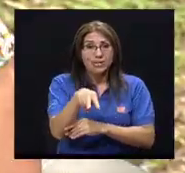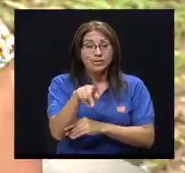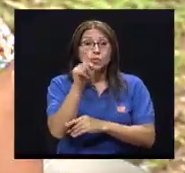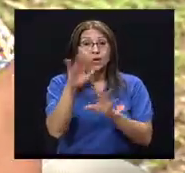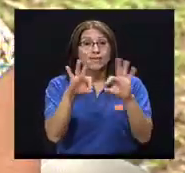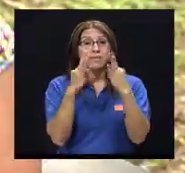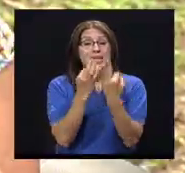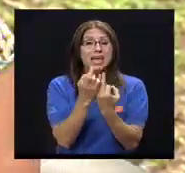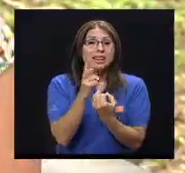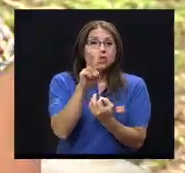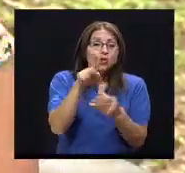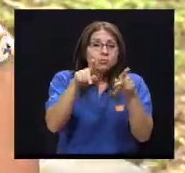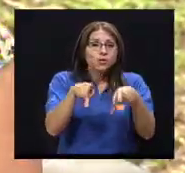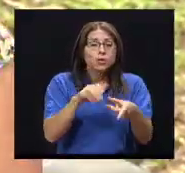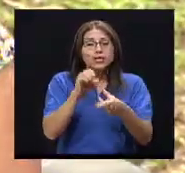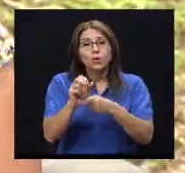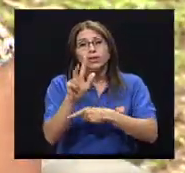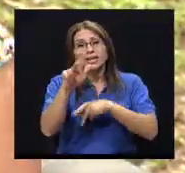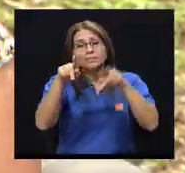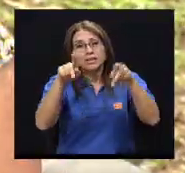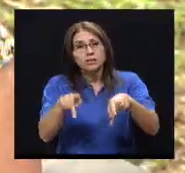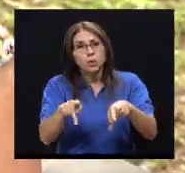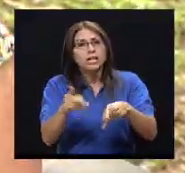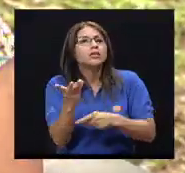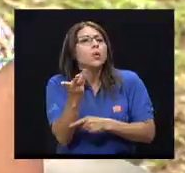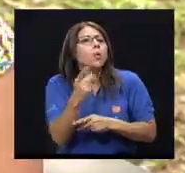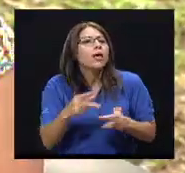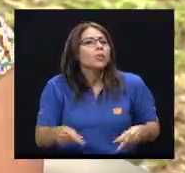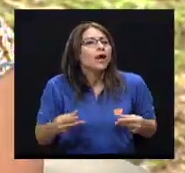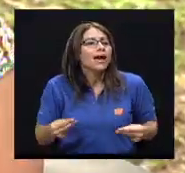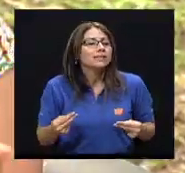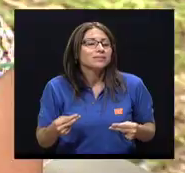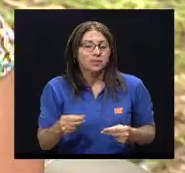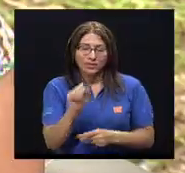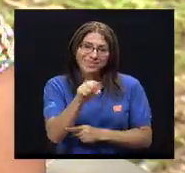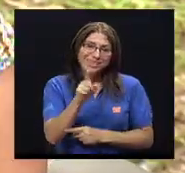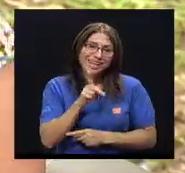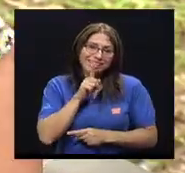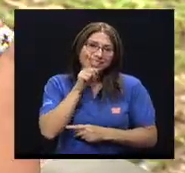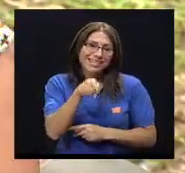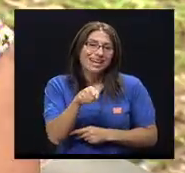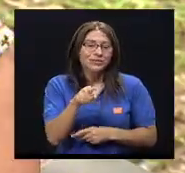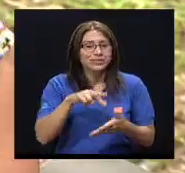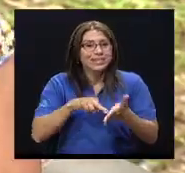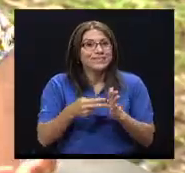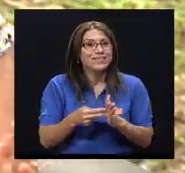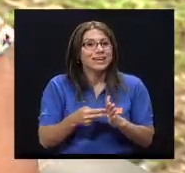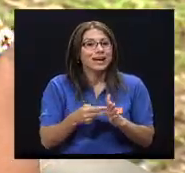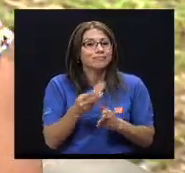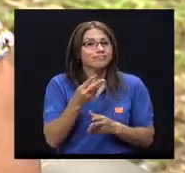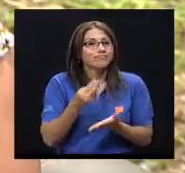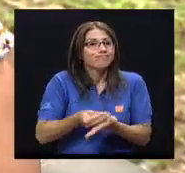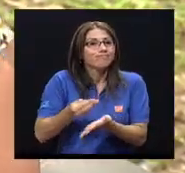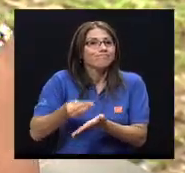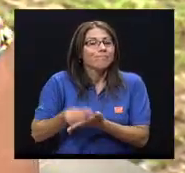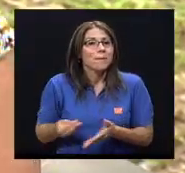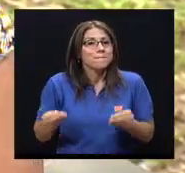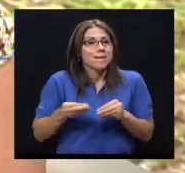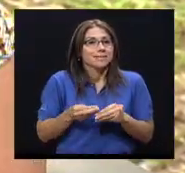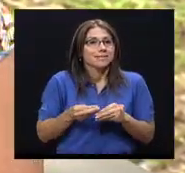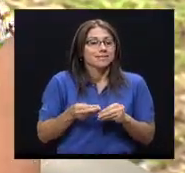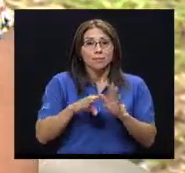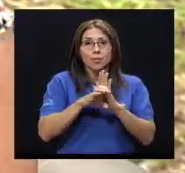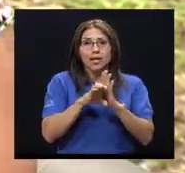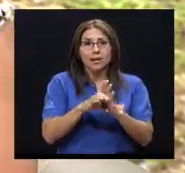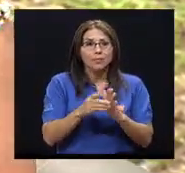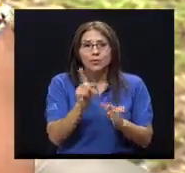O sea, sí implica un poco más, por supuesto. No es tan a la libre como, bueno, hoy no llevo almuerzo y ahí veo a ver que como. No es tan